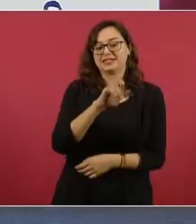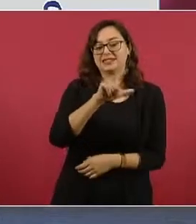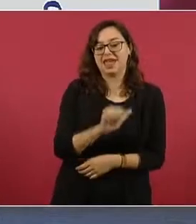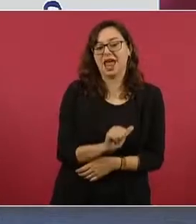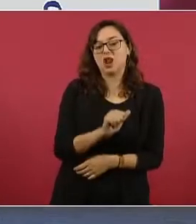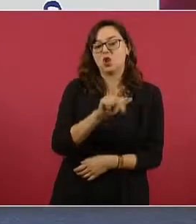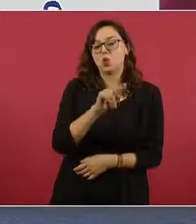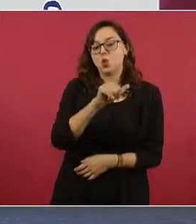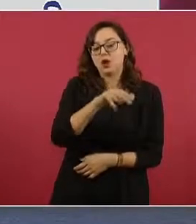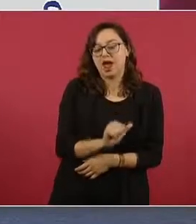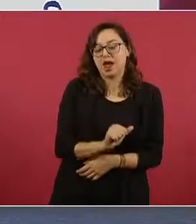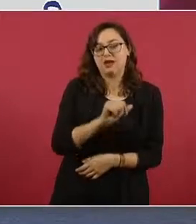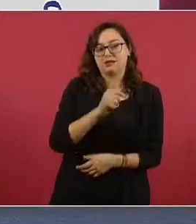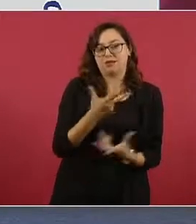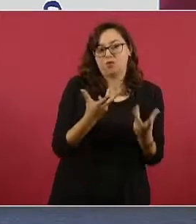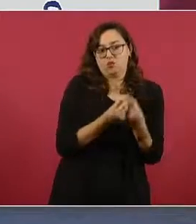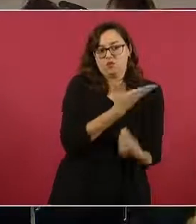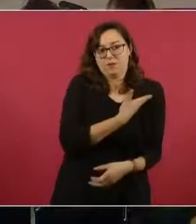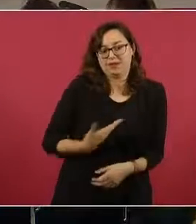de secretario de Seguridad.